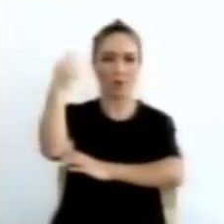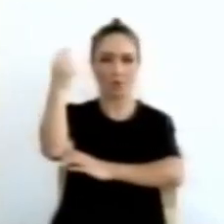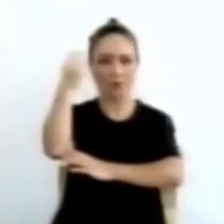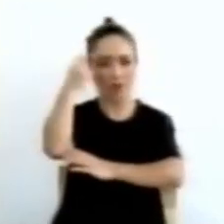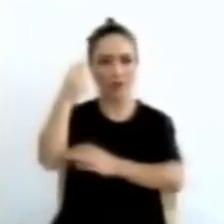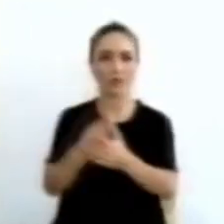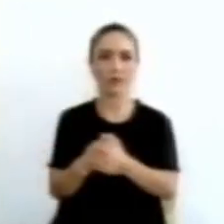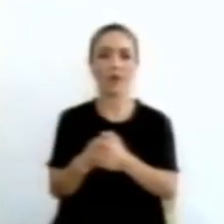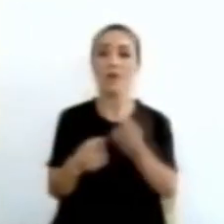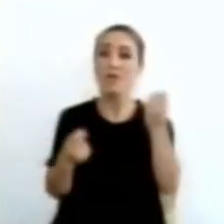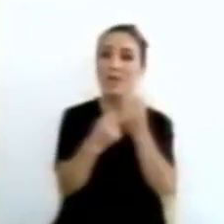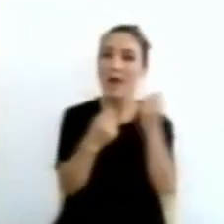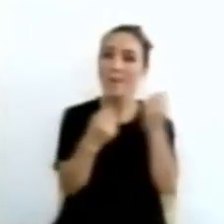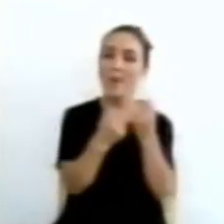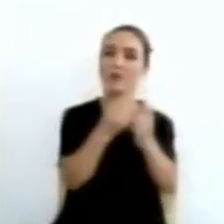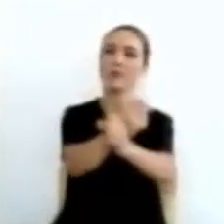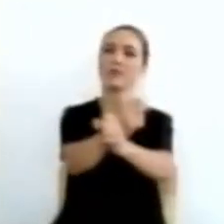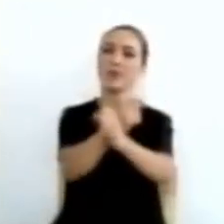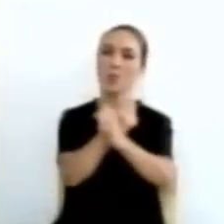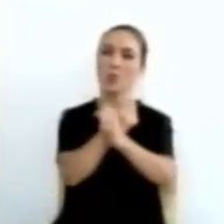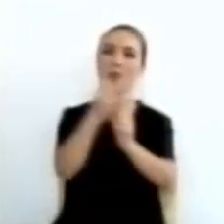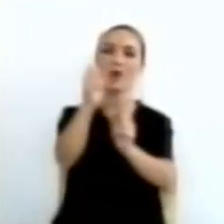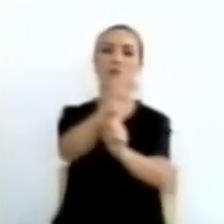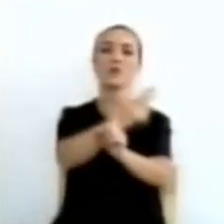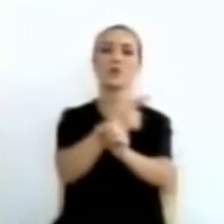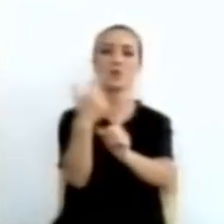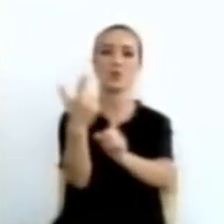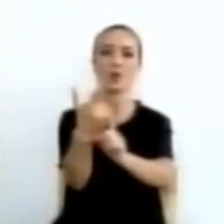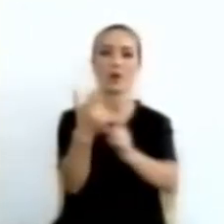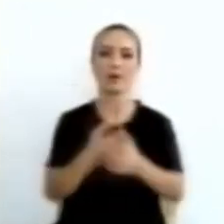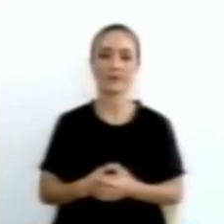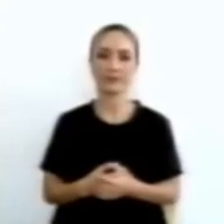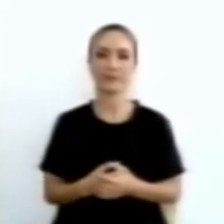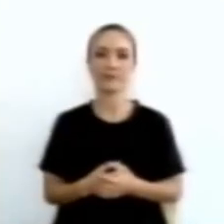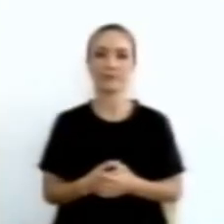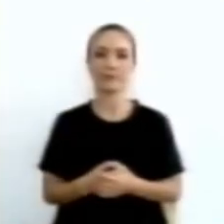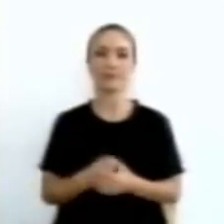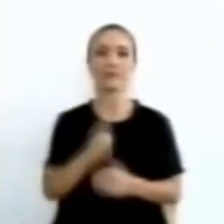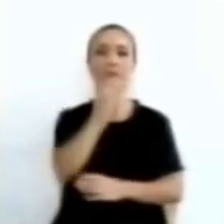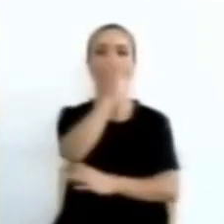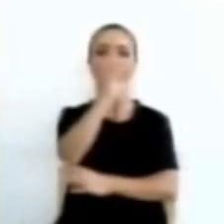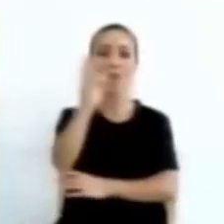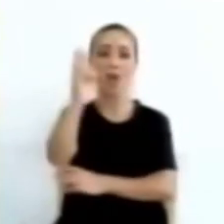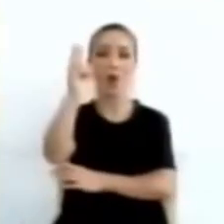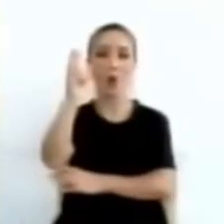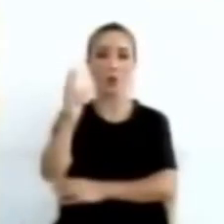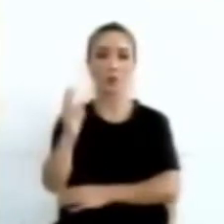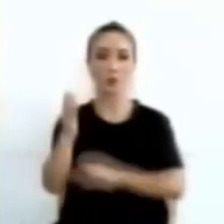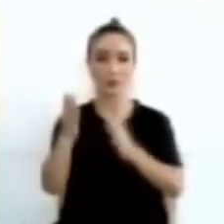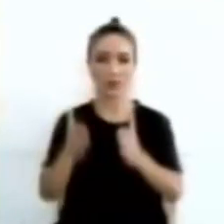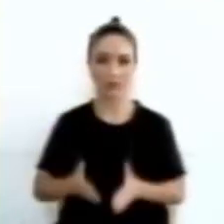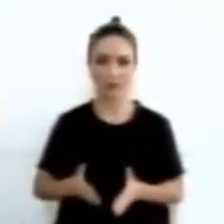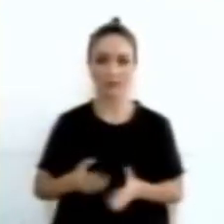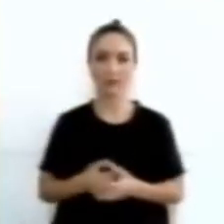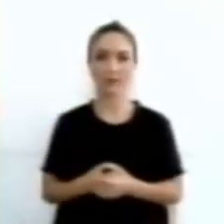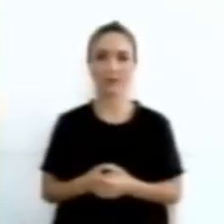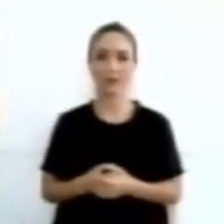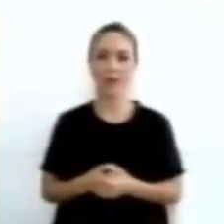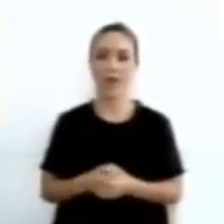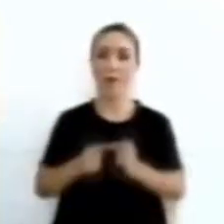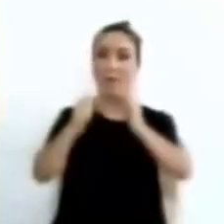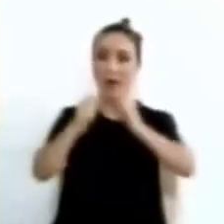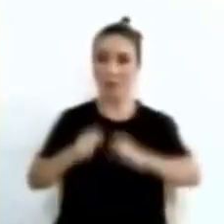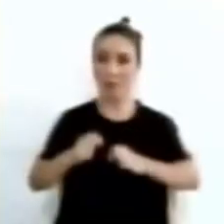favor de la seguridad social de los costarricenses para vivir en